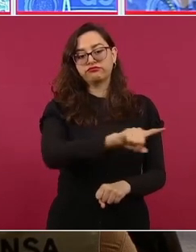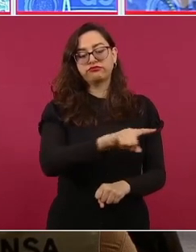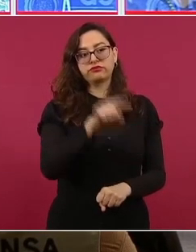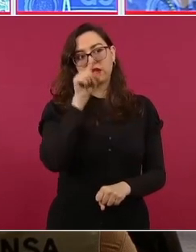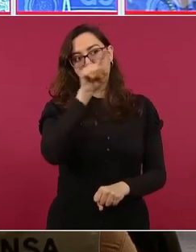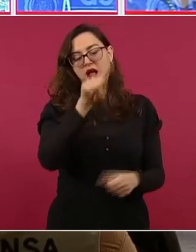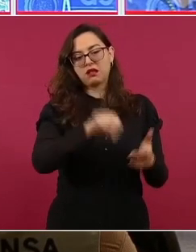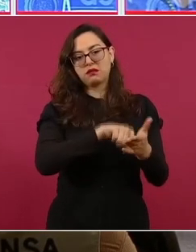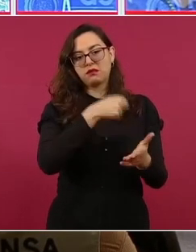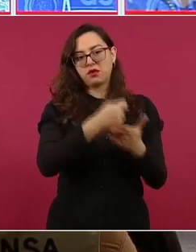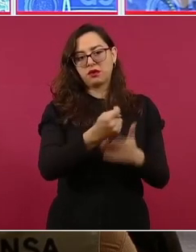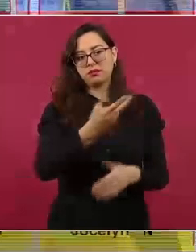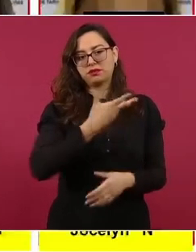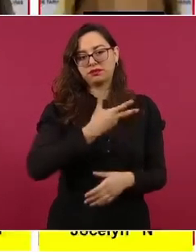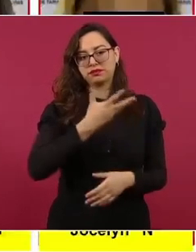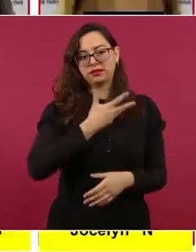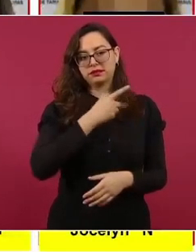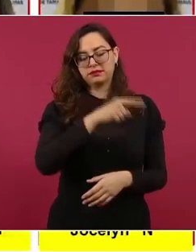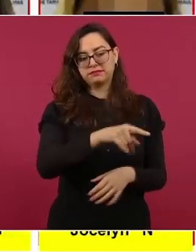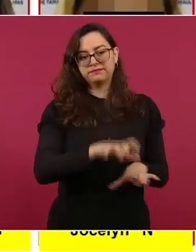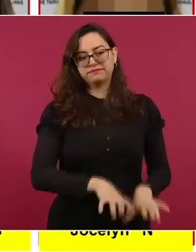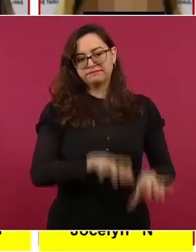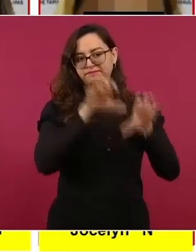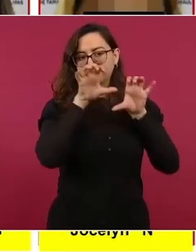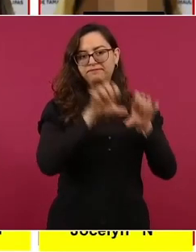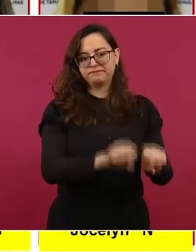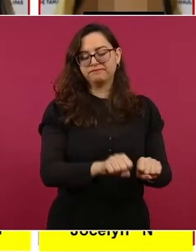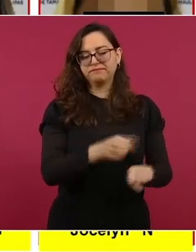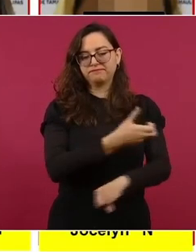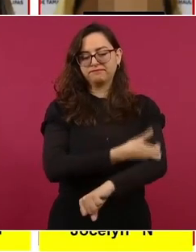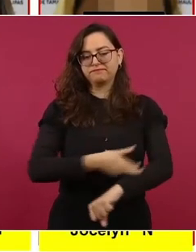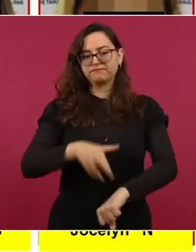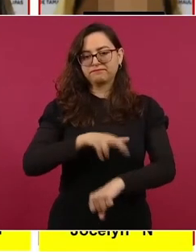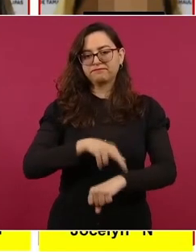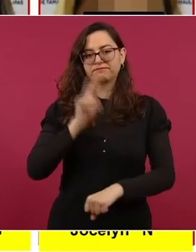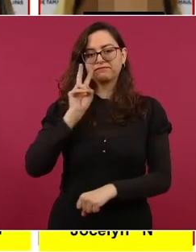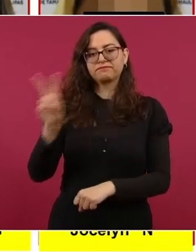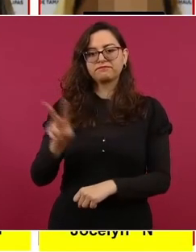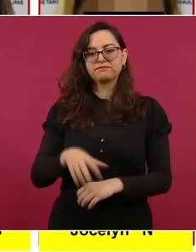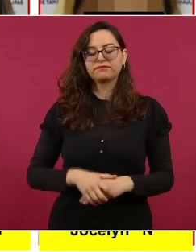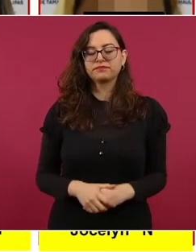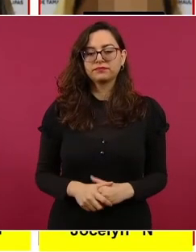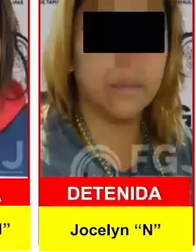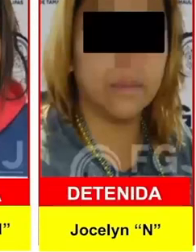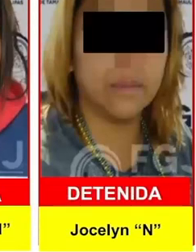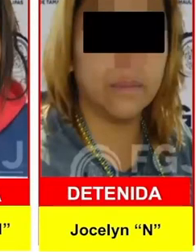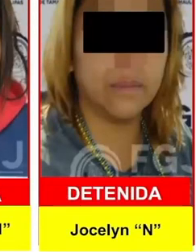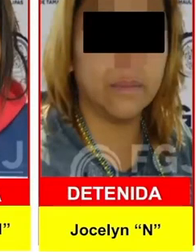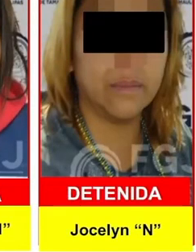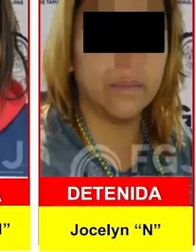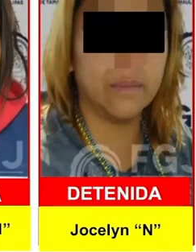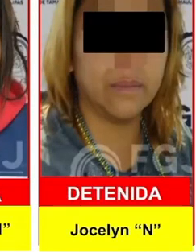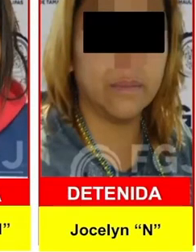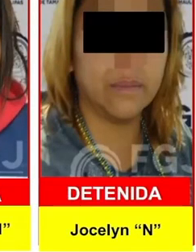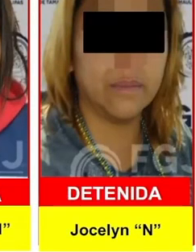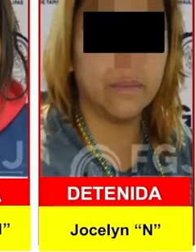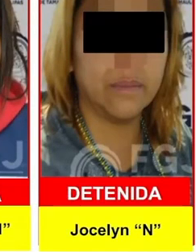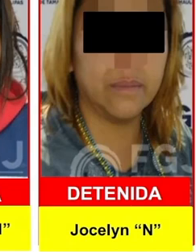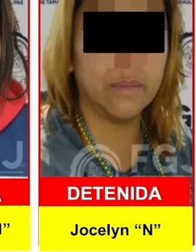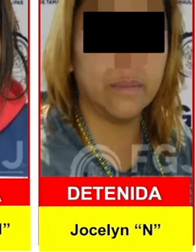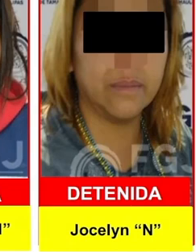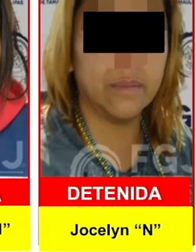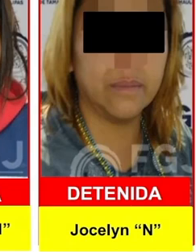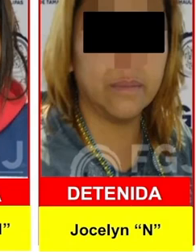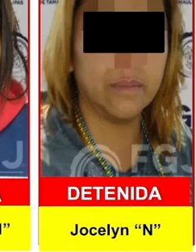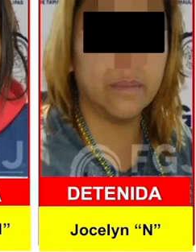fue una acción coordinada, como decimos, también con autoridades de la Ciudad de México y del Estado de México. Son